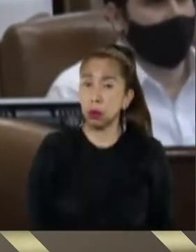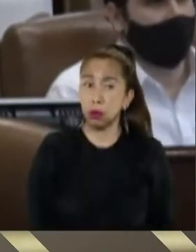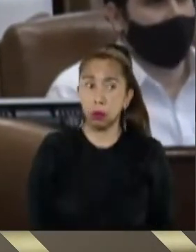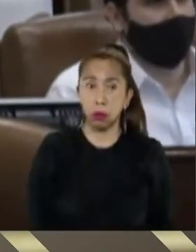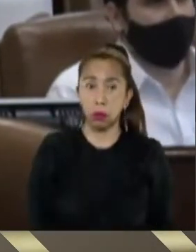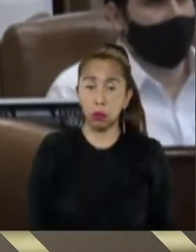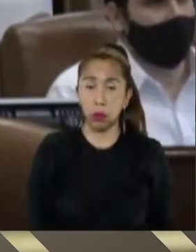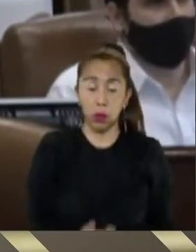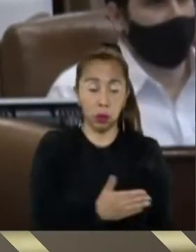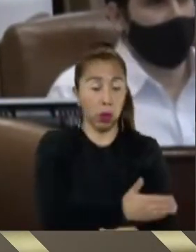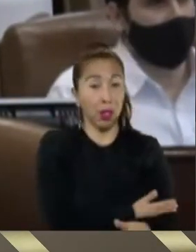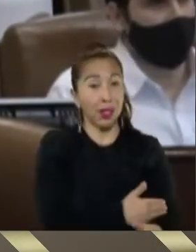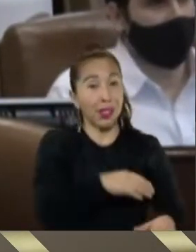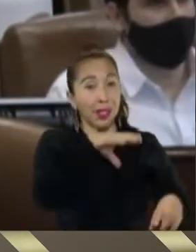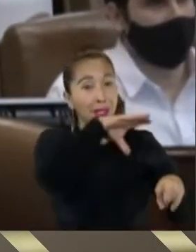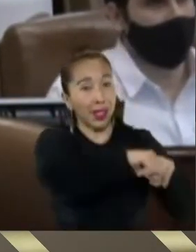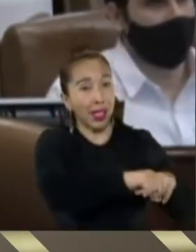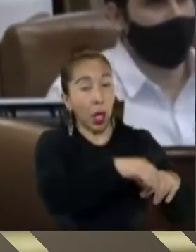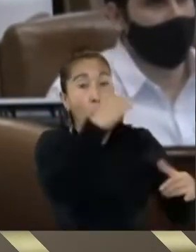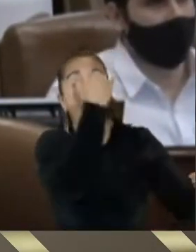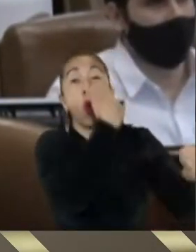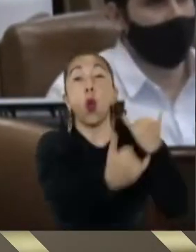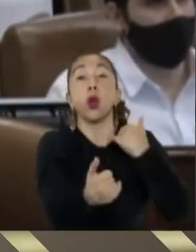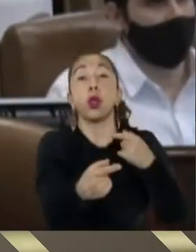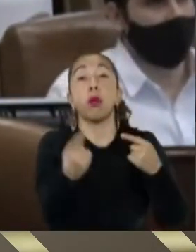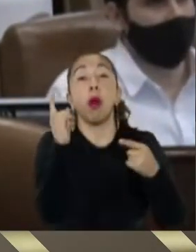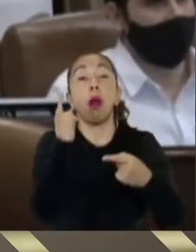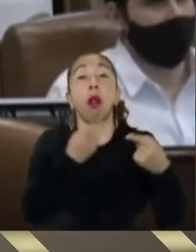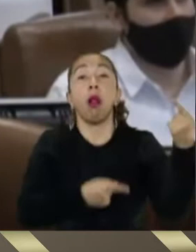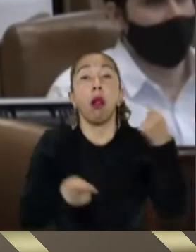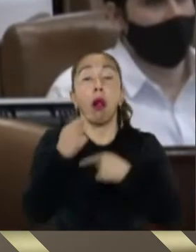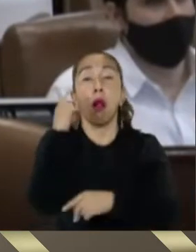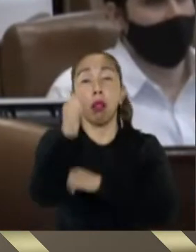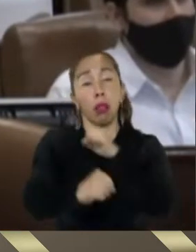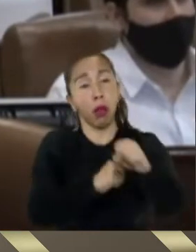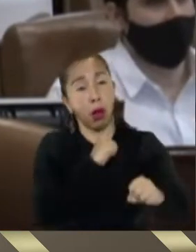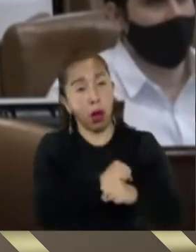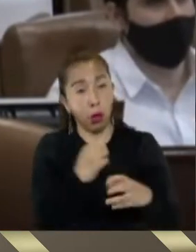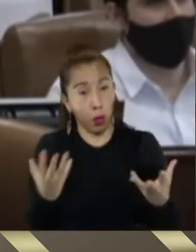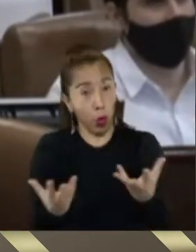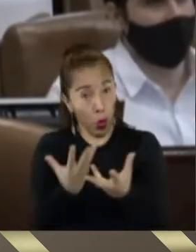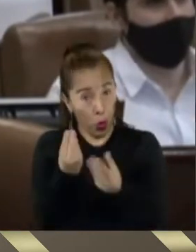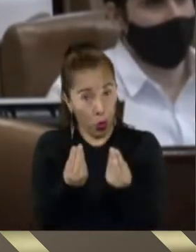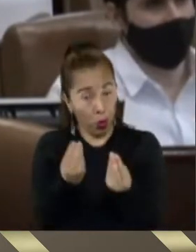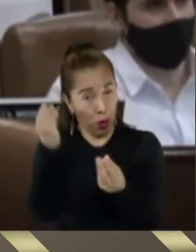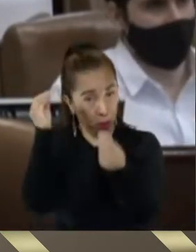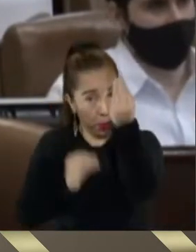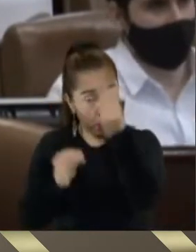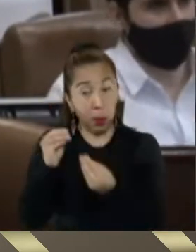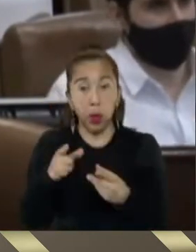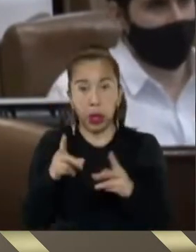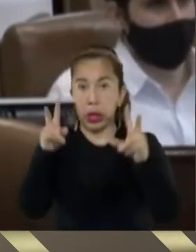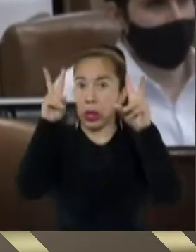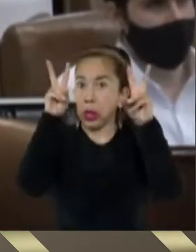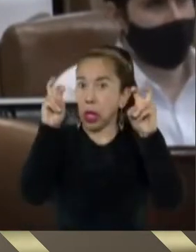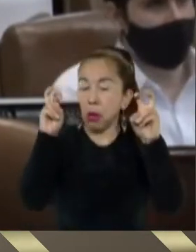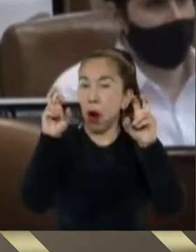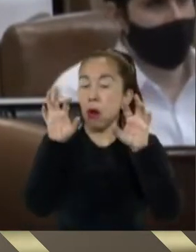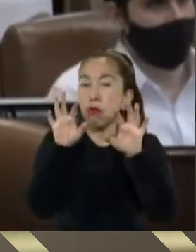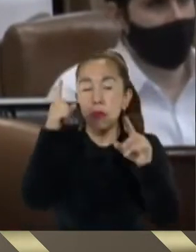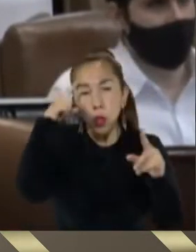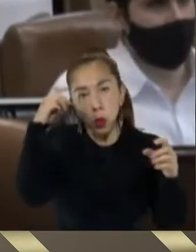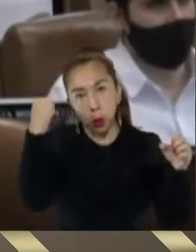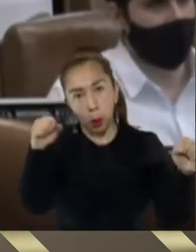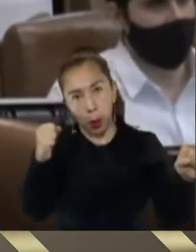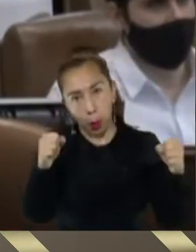el último debate del año por parte de un partido oposición sobre hechos absolutamente preocupantes de